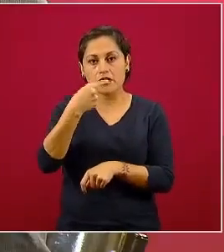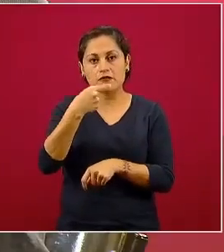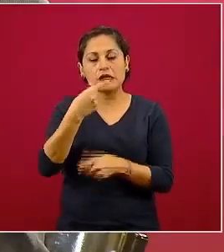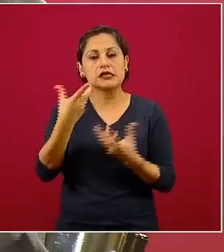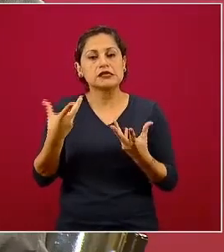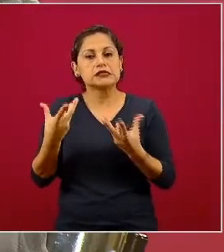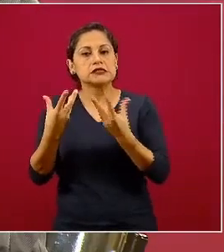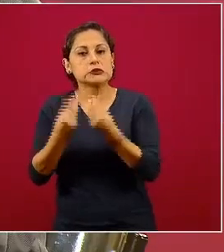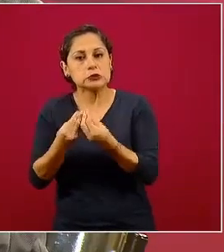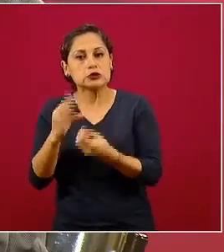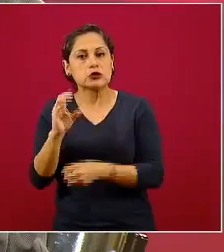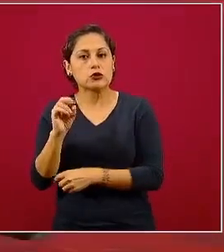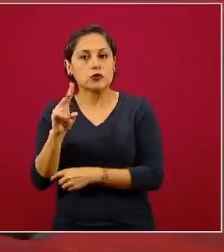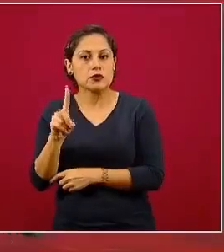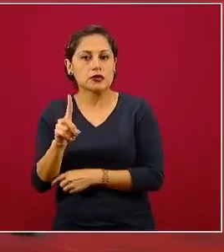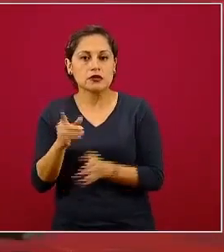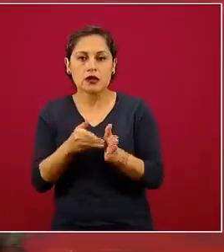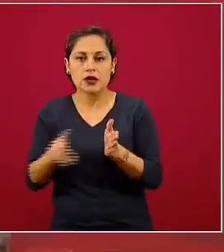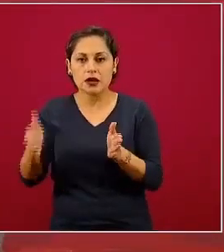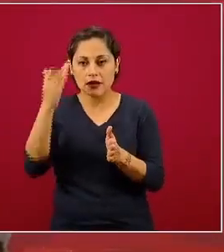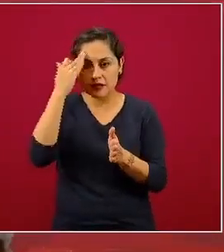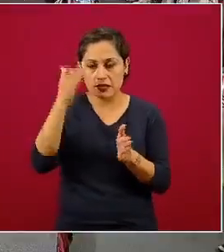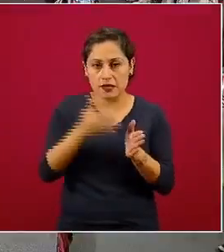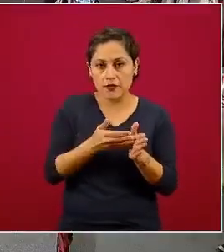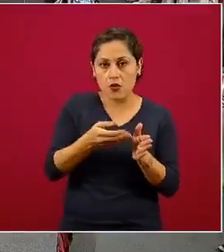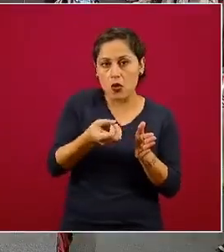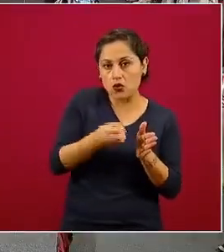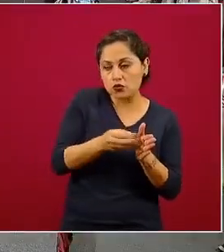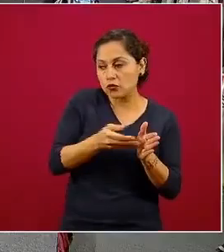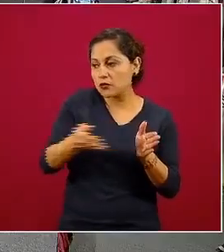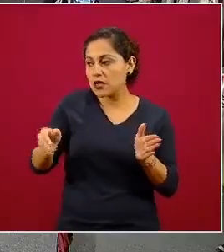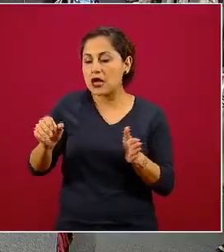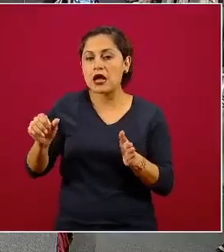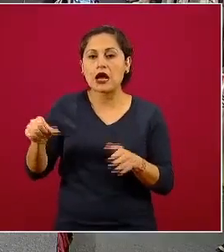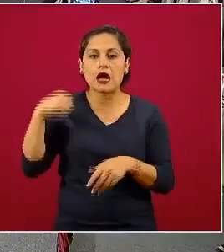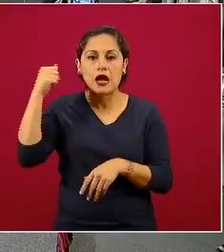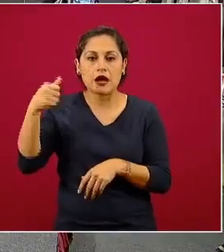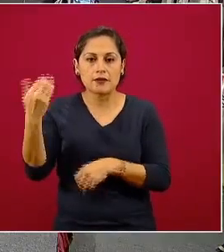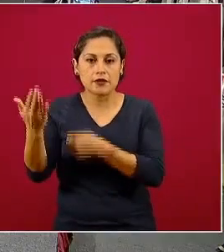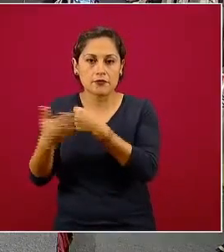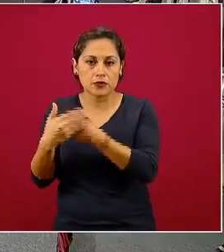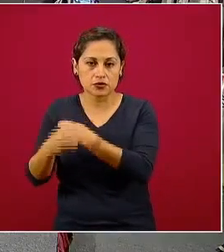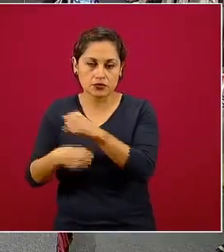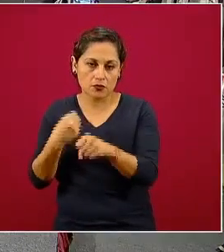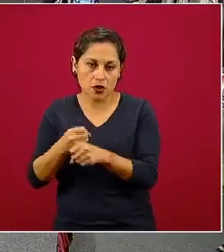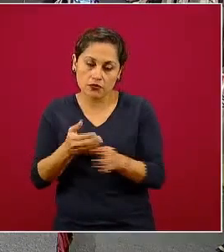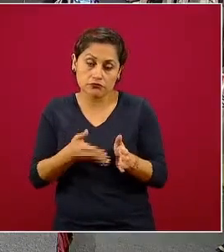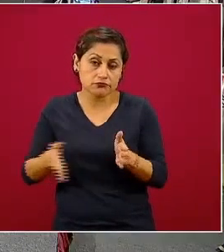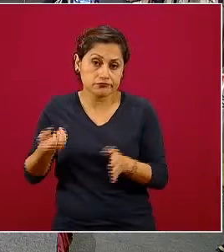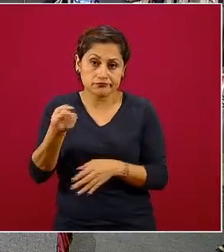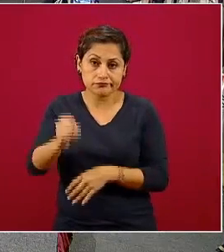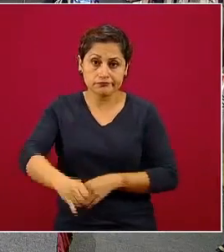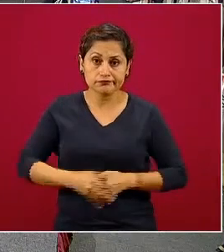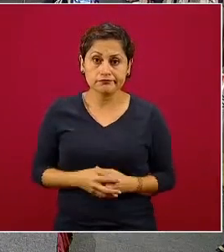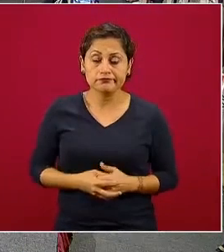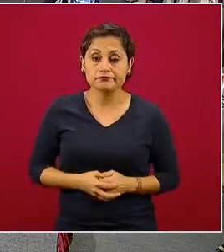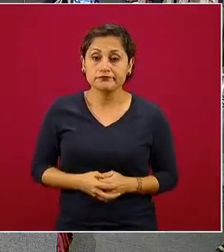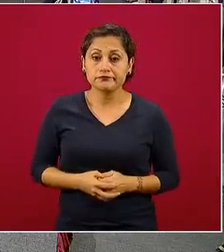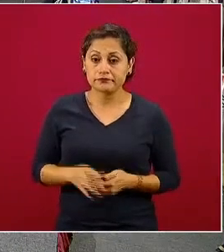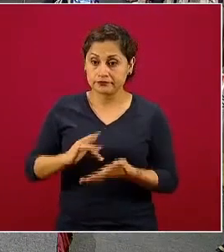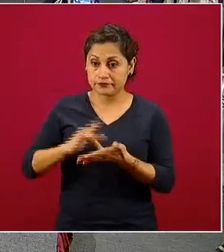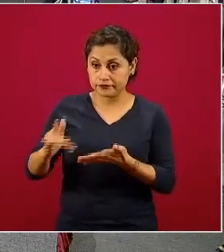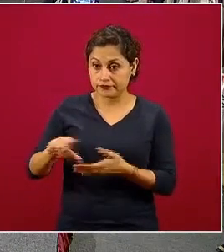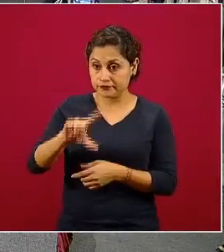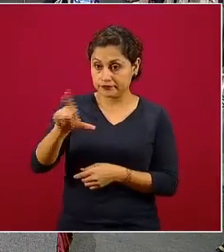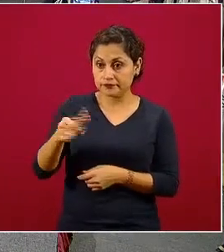y abril del próximo año. Gracias, Carlos. El compañero, por favor. Y ahora sí,